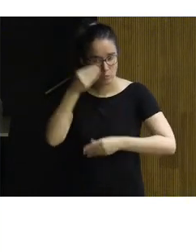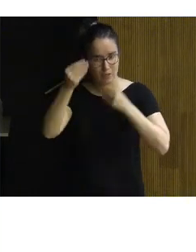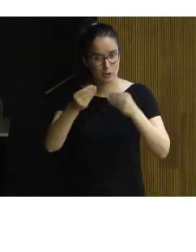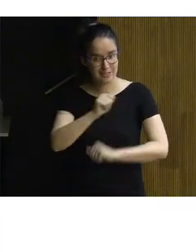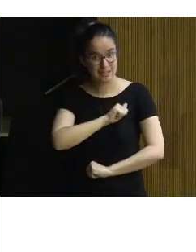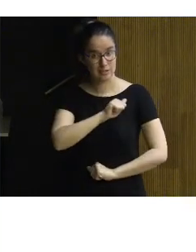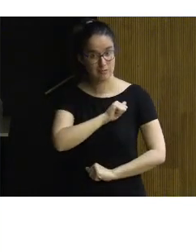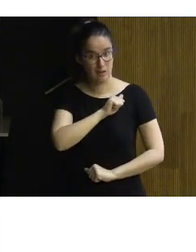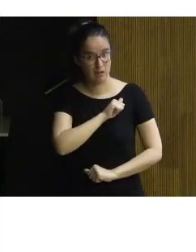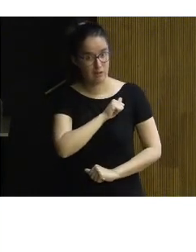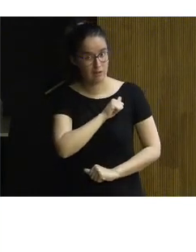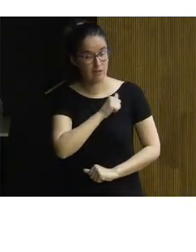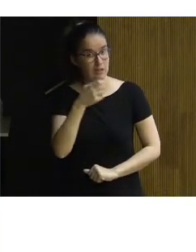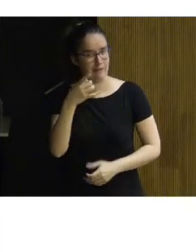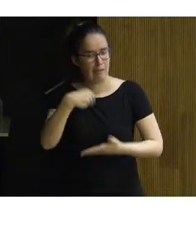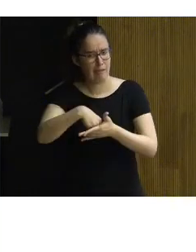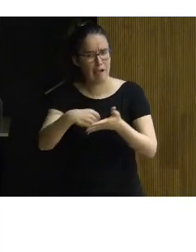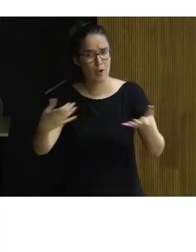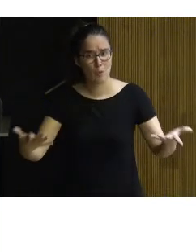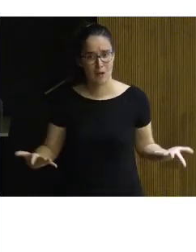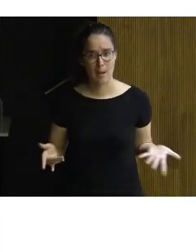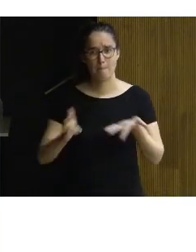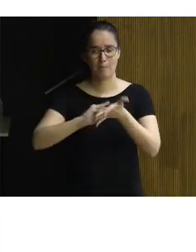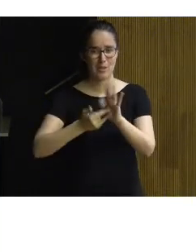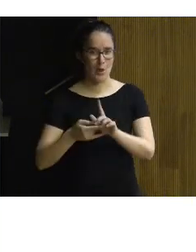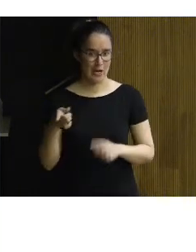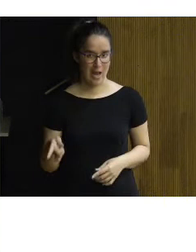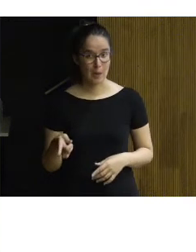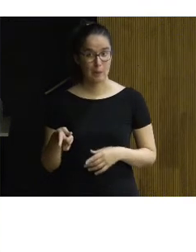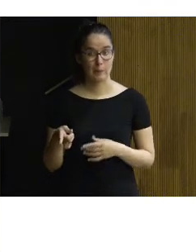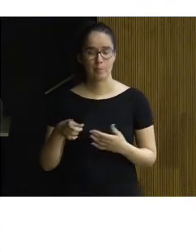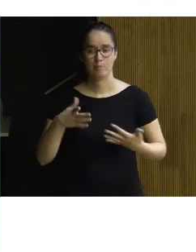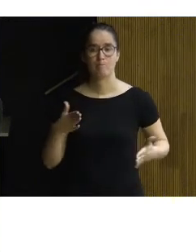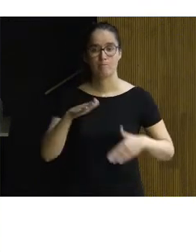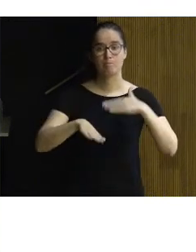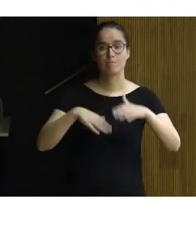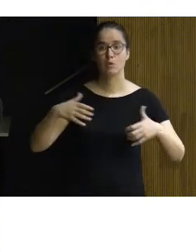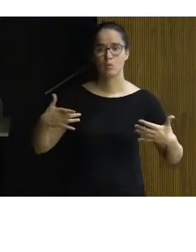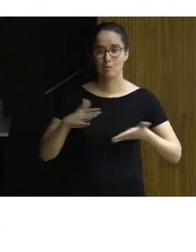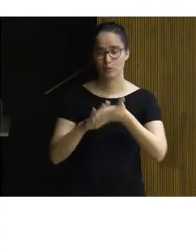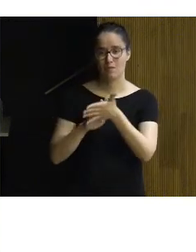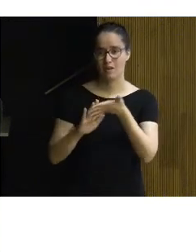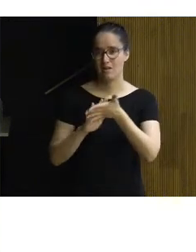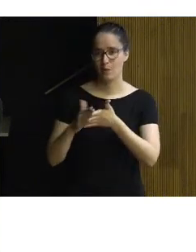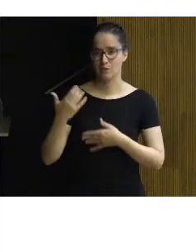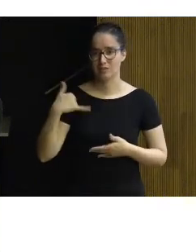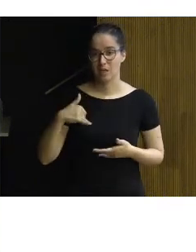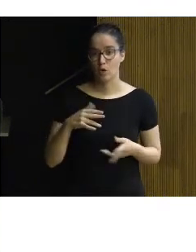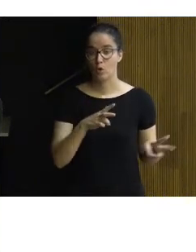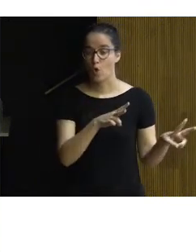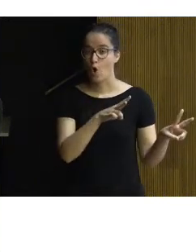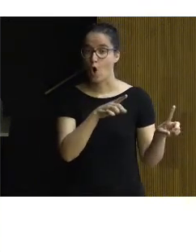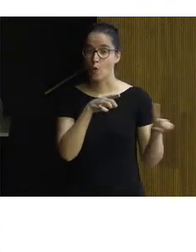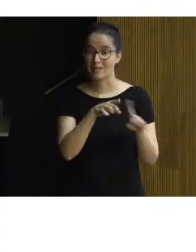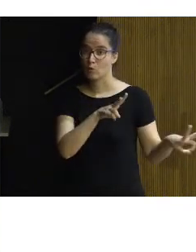estáis esperando, saber qué hay aquí dentro, ¿no?, que es la metodología. Y, bueno, los pasos dados, yo creo que hemos hablado sobre ellos y los nuevos